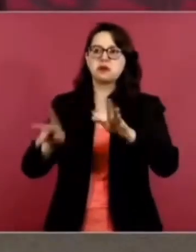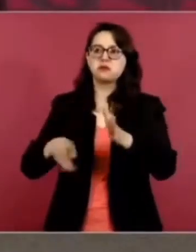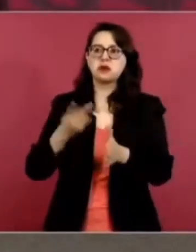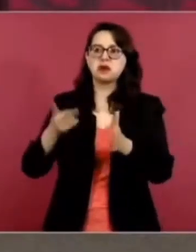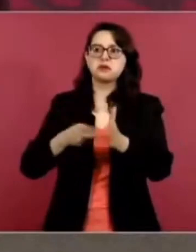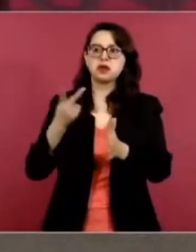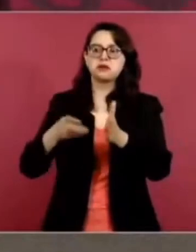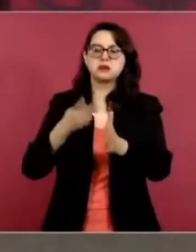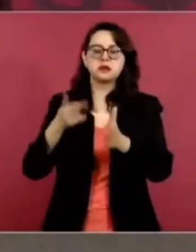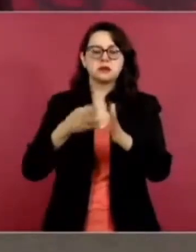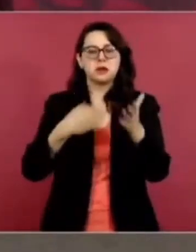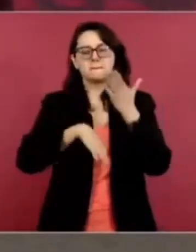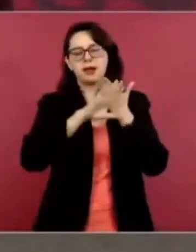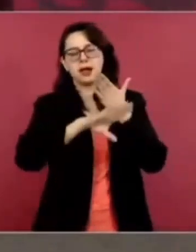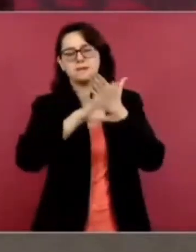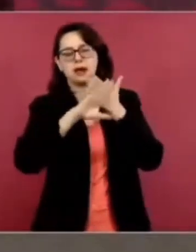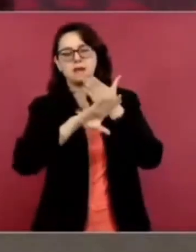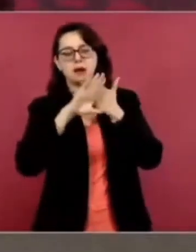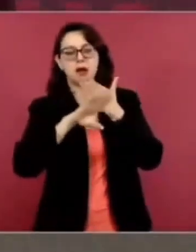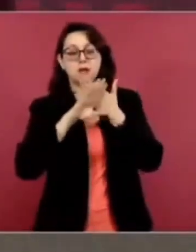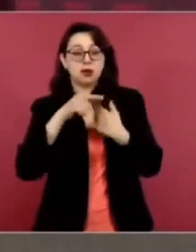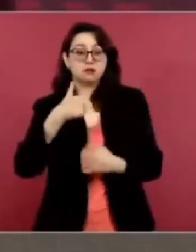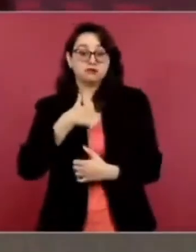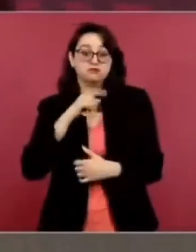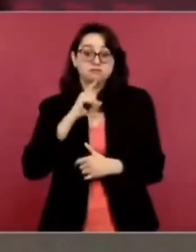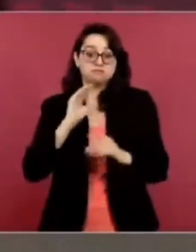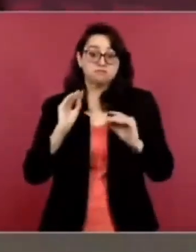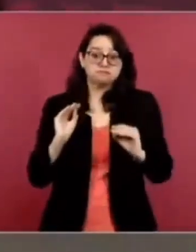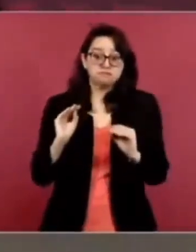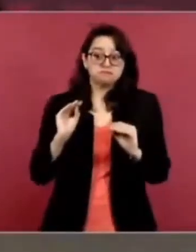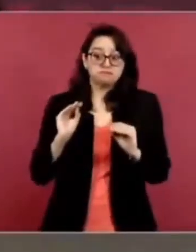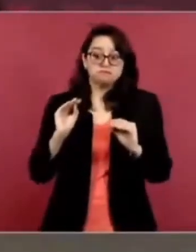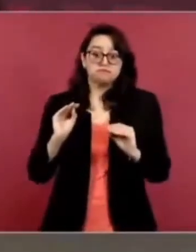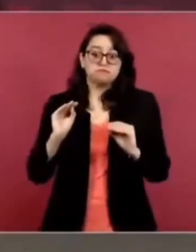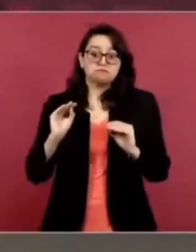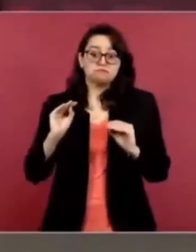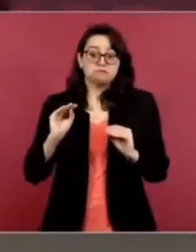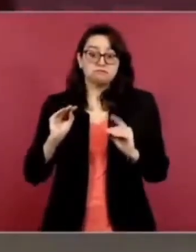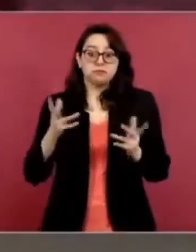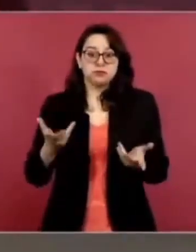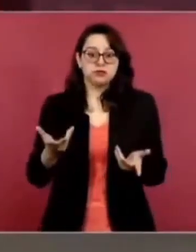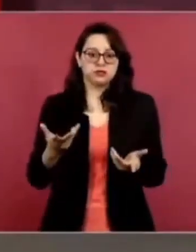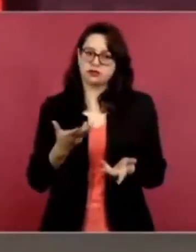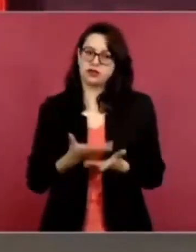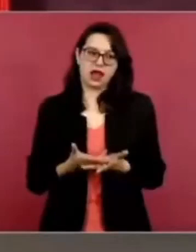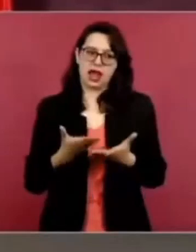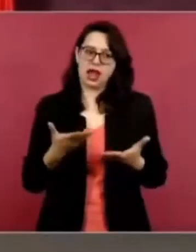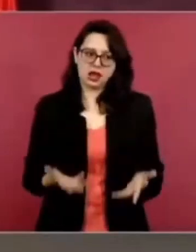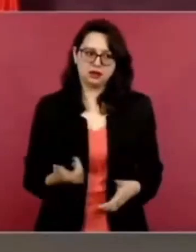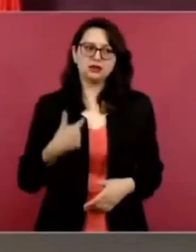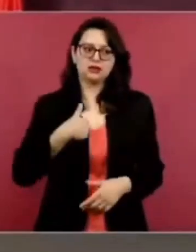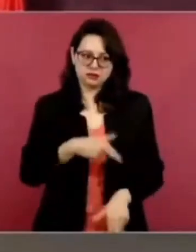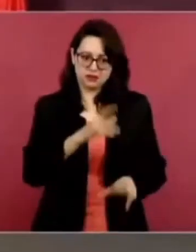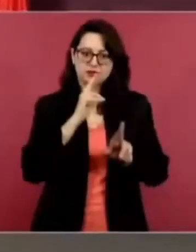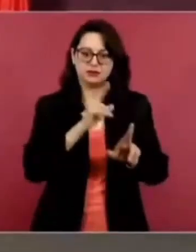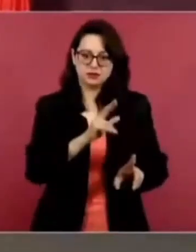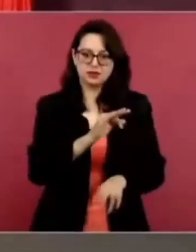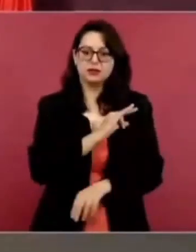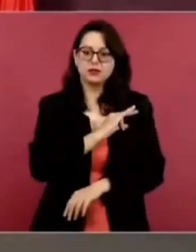Por eso se sentían amos, señores de México.